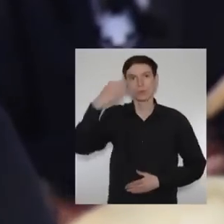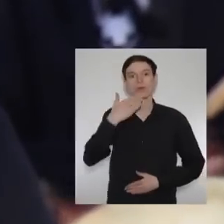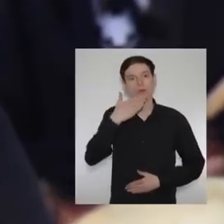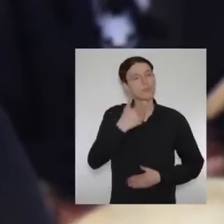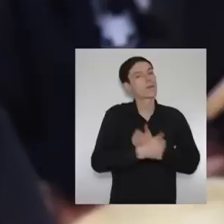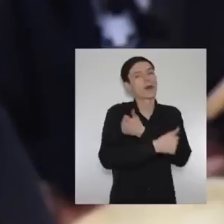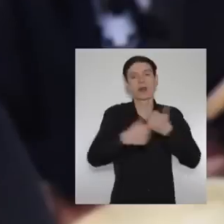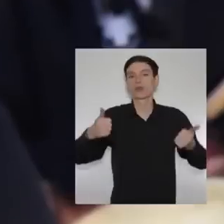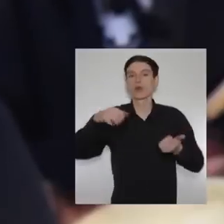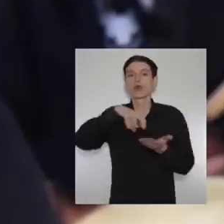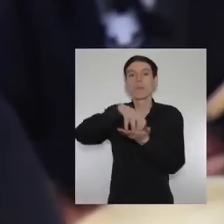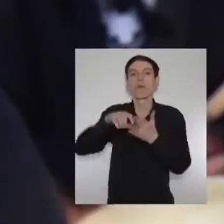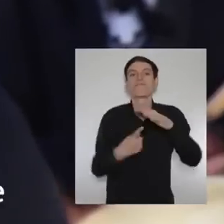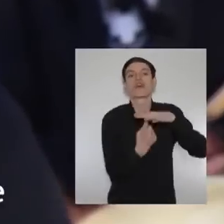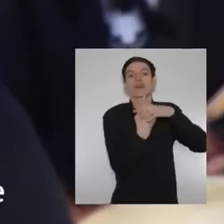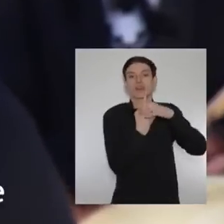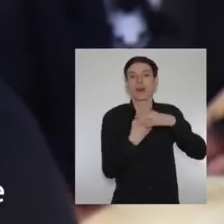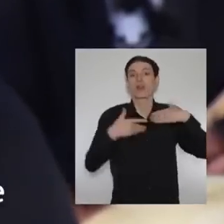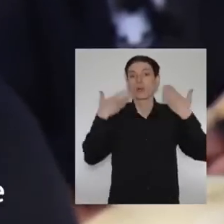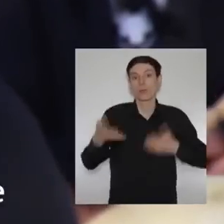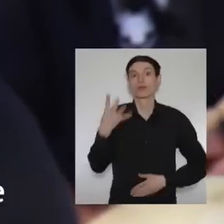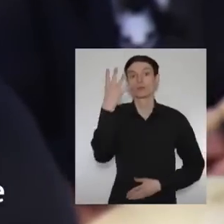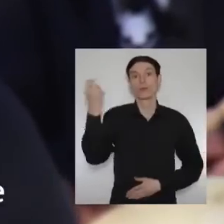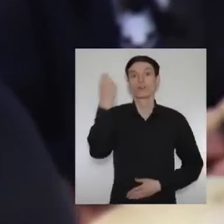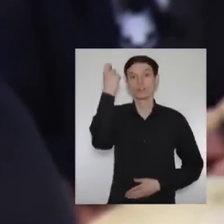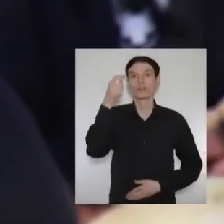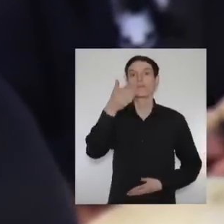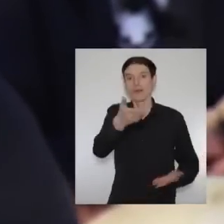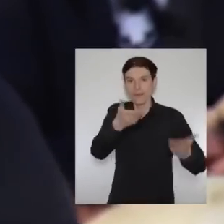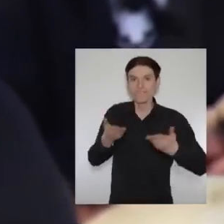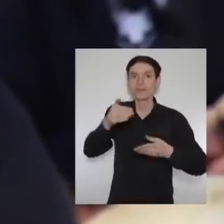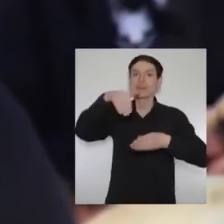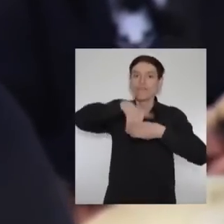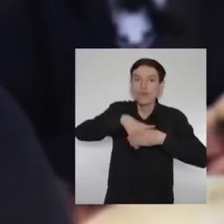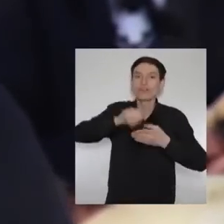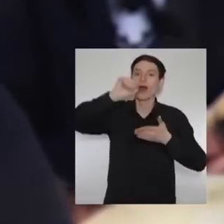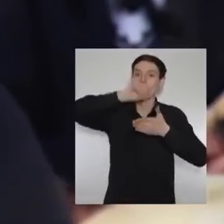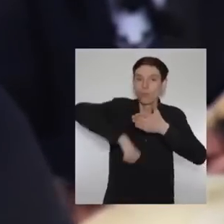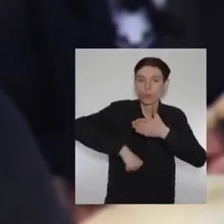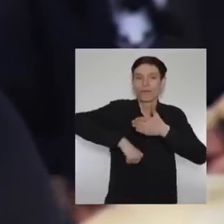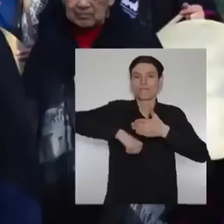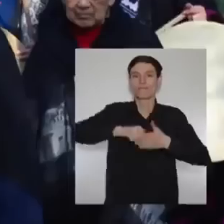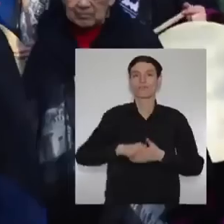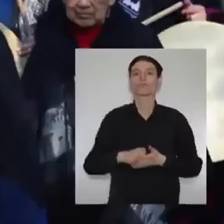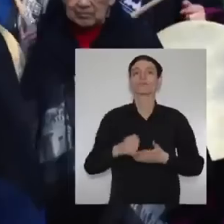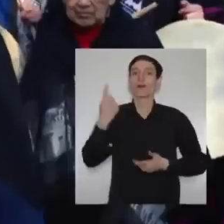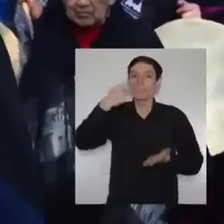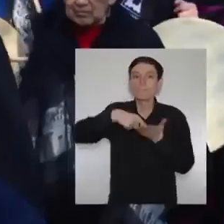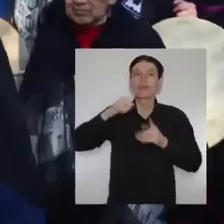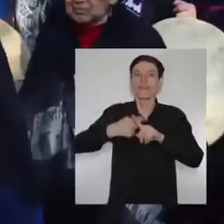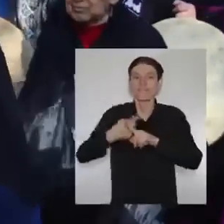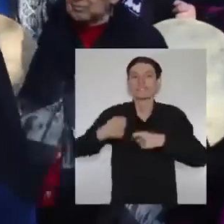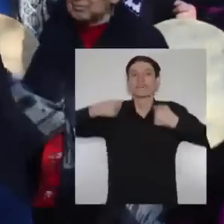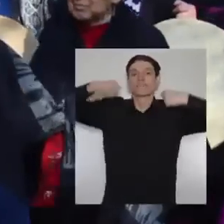Y también para todos los pueblos originarios. Por eso este 4 de septiembre los invito a votar a prueba. ¡Vamos!